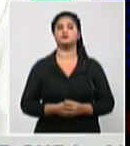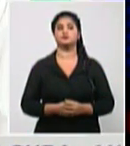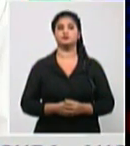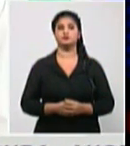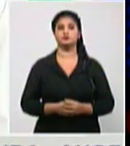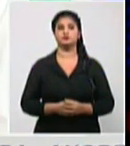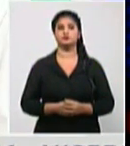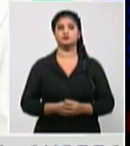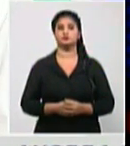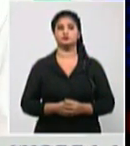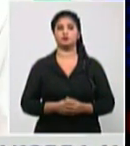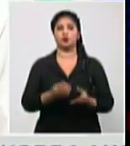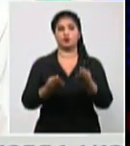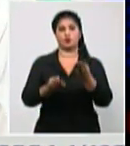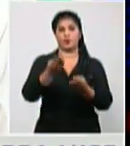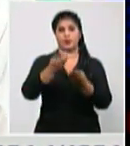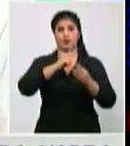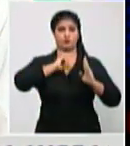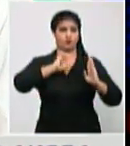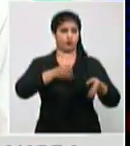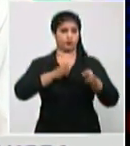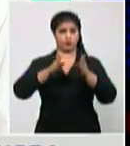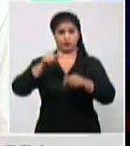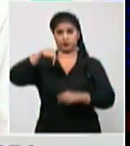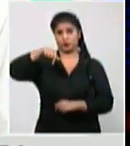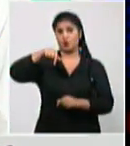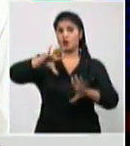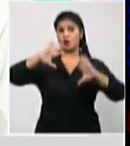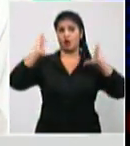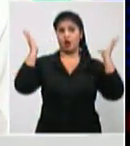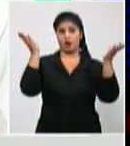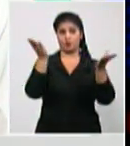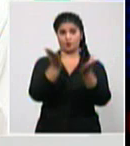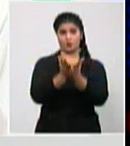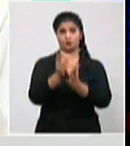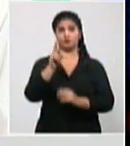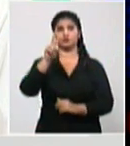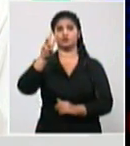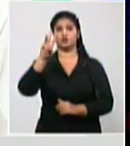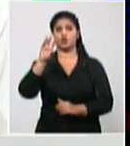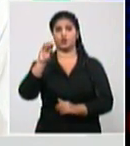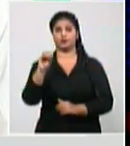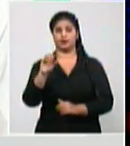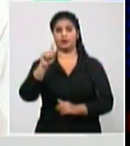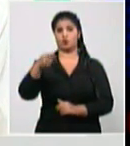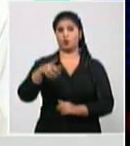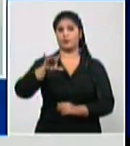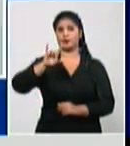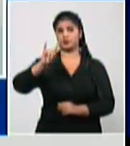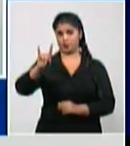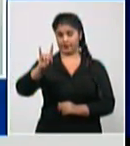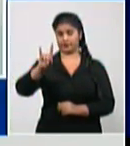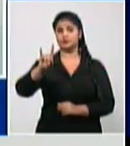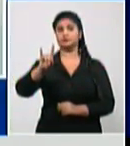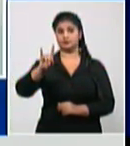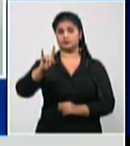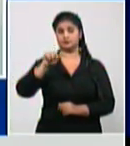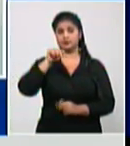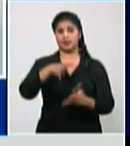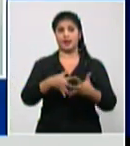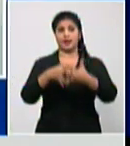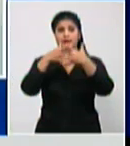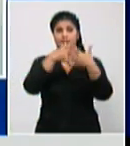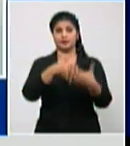a los fallecidos el mundo con 230.9 por millón de habitantes Estados Unidos con